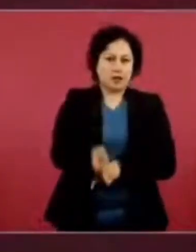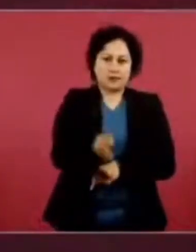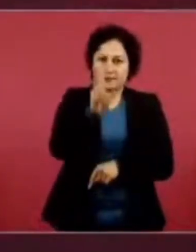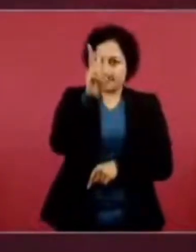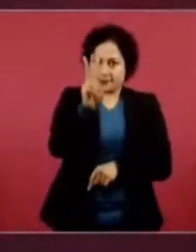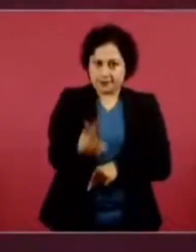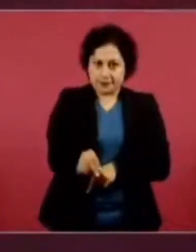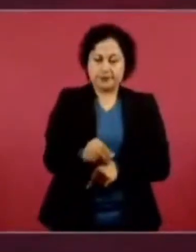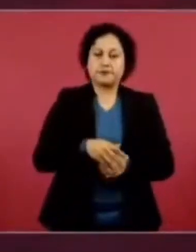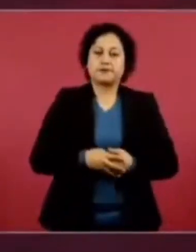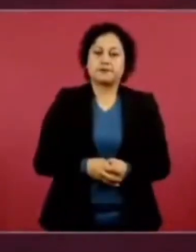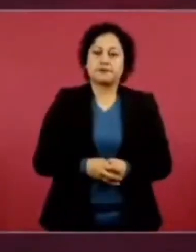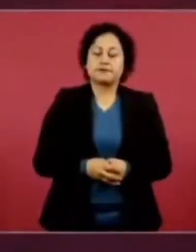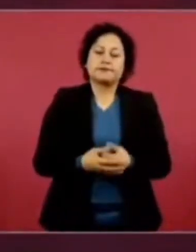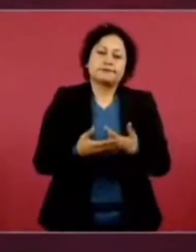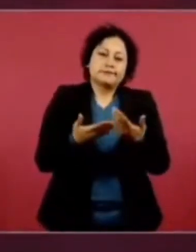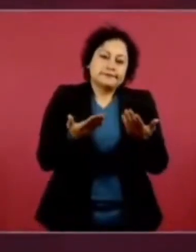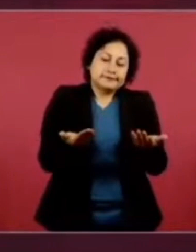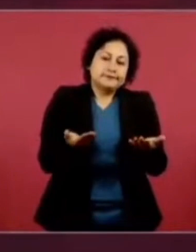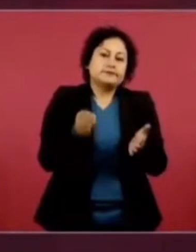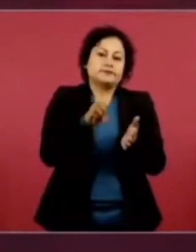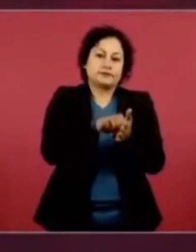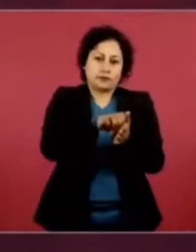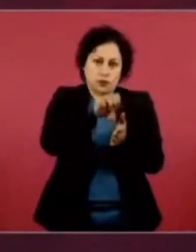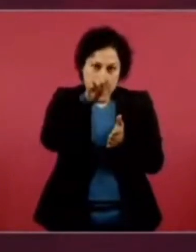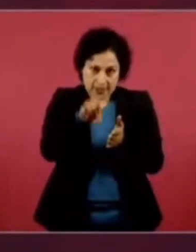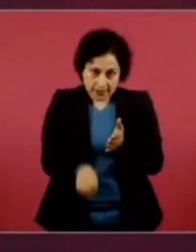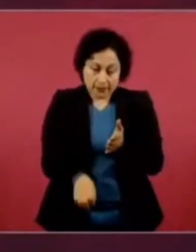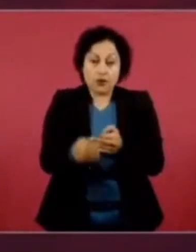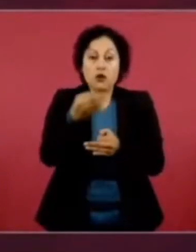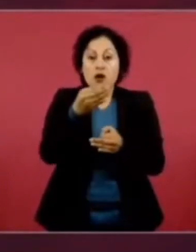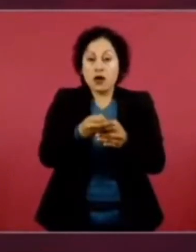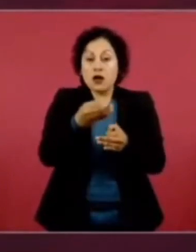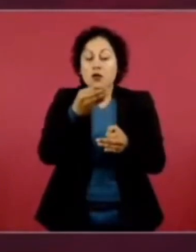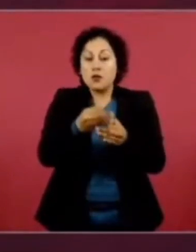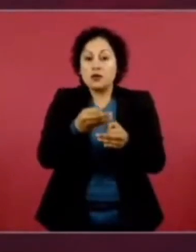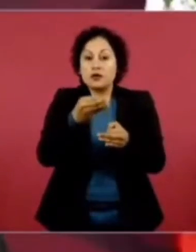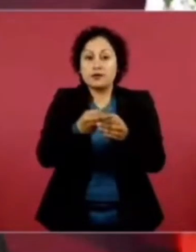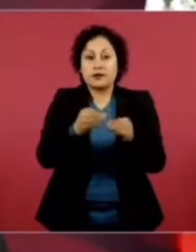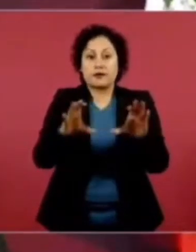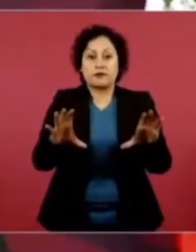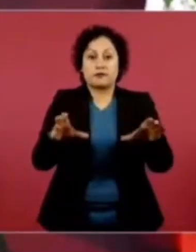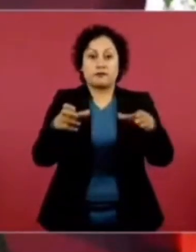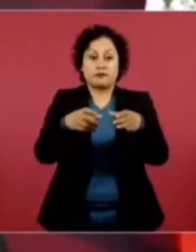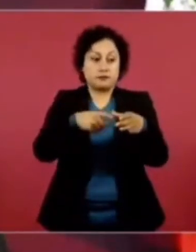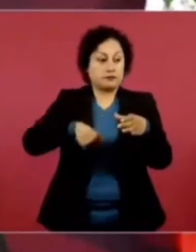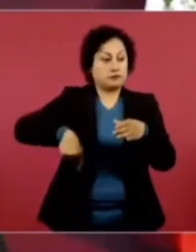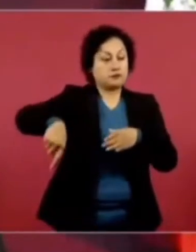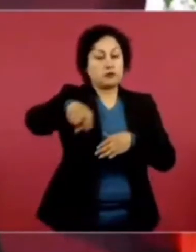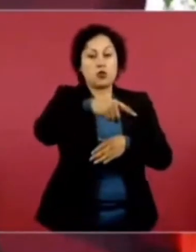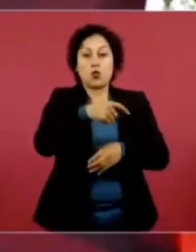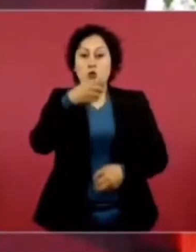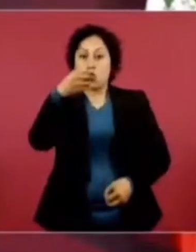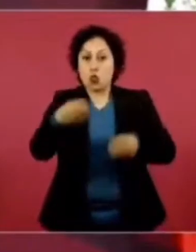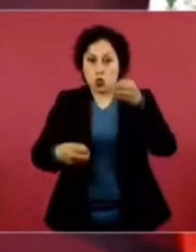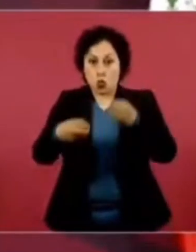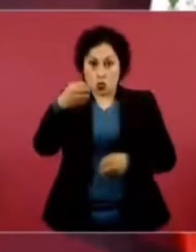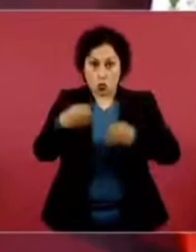ojalá y ya despierten con todo respeto, los de la